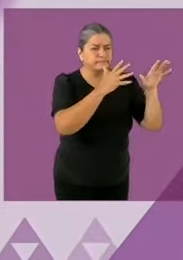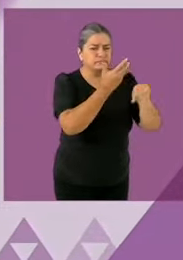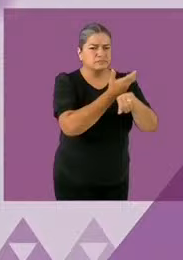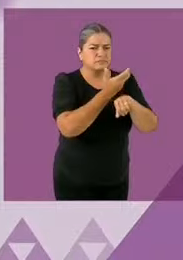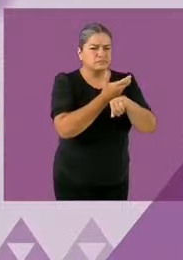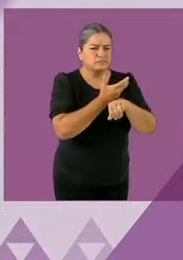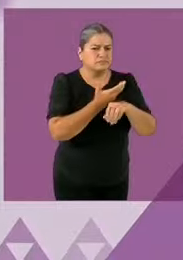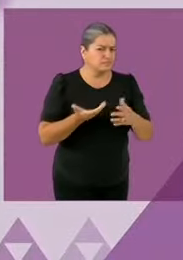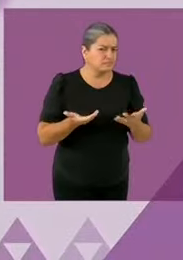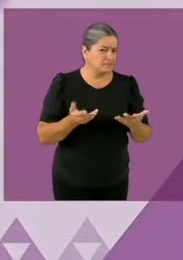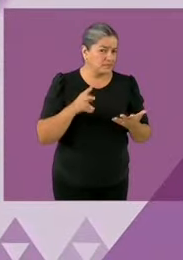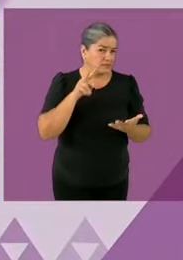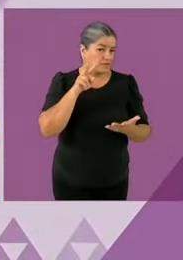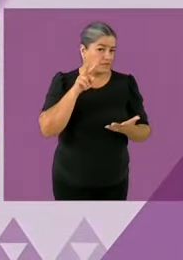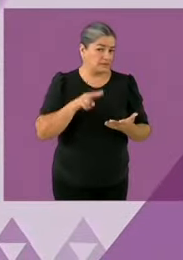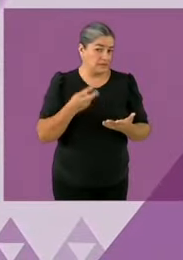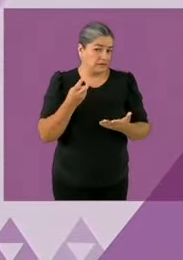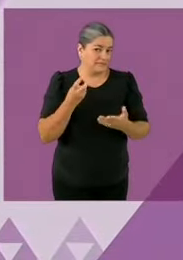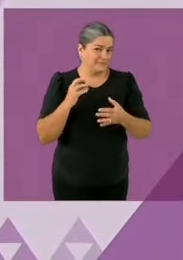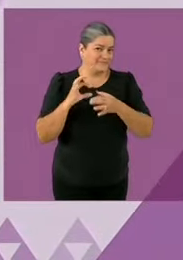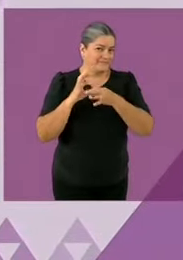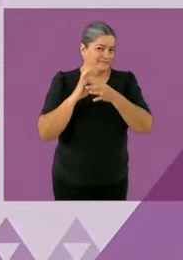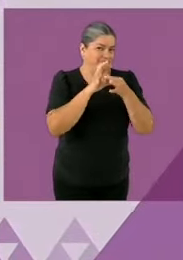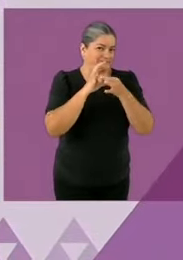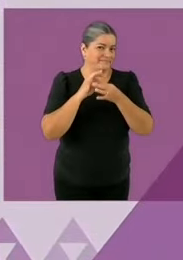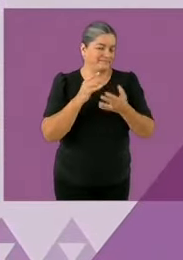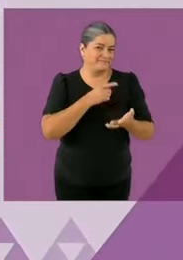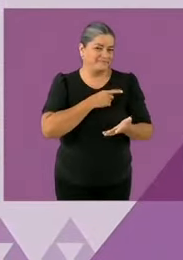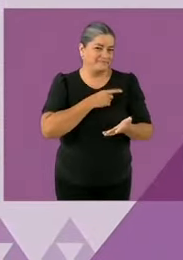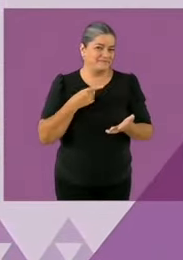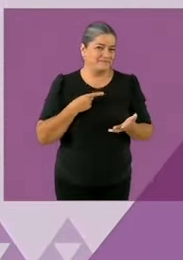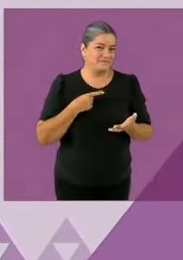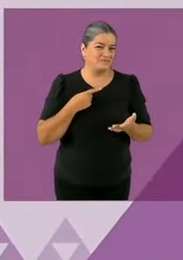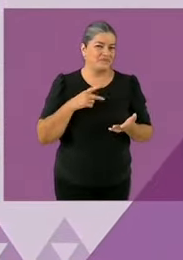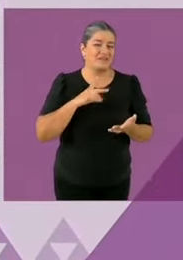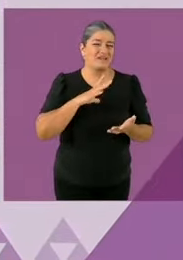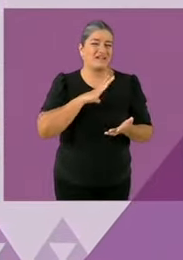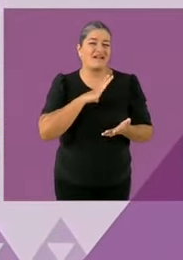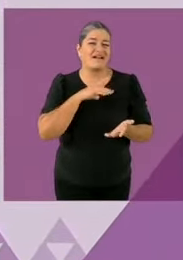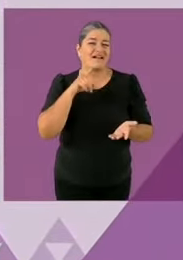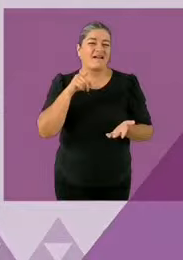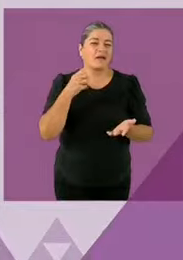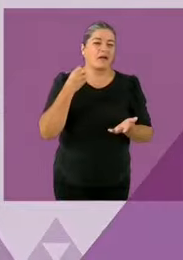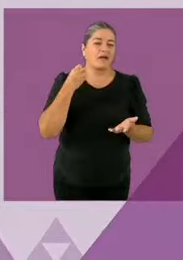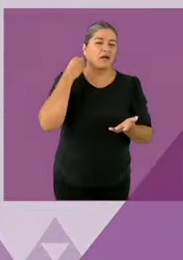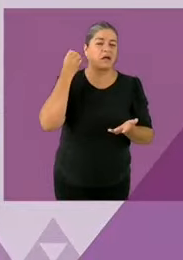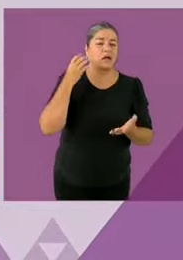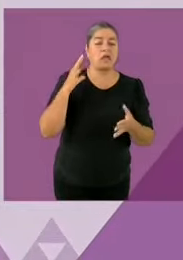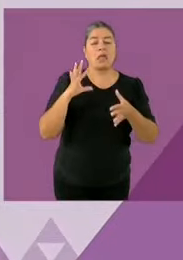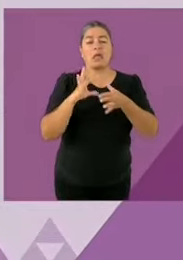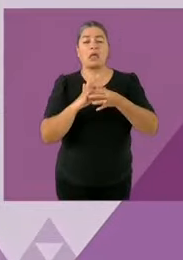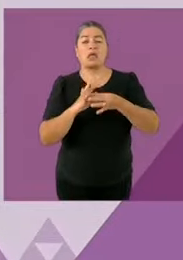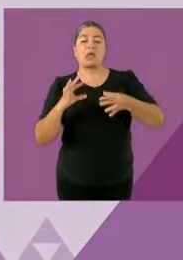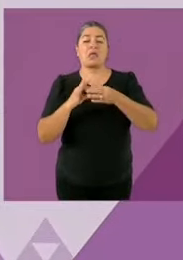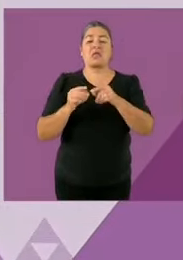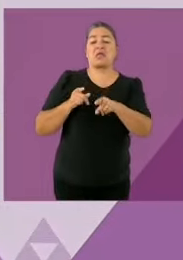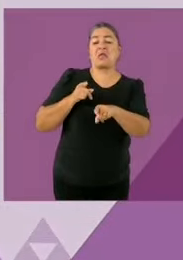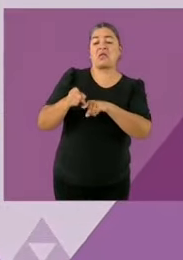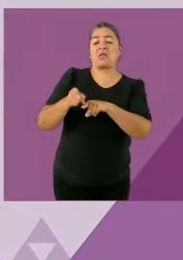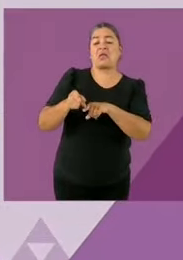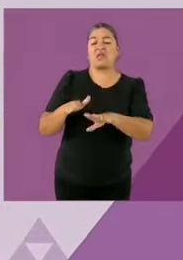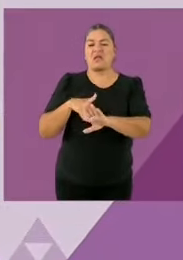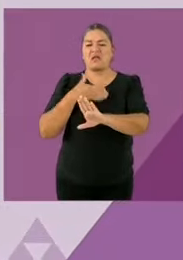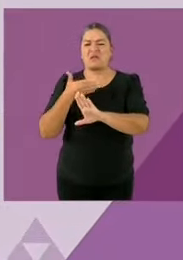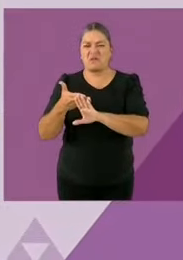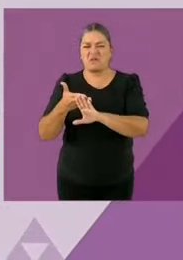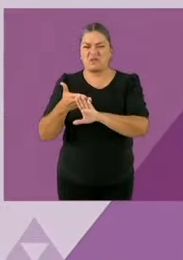discursos misóginos, discriminatorios, racistas, xenófobos de Donald Trump que los vamos a ver en campaña y que hay que tener